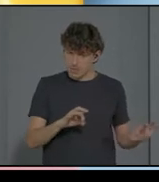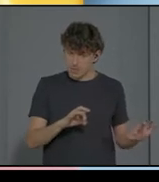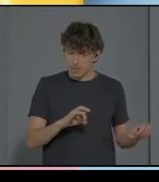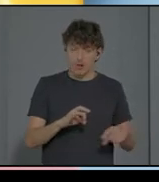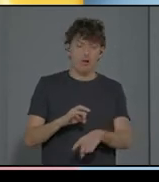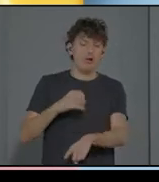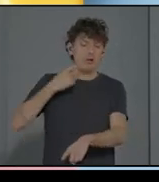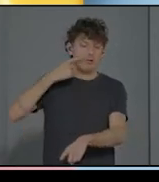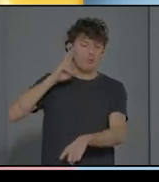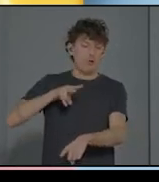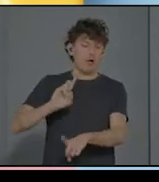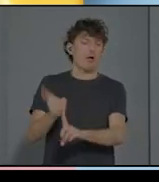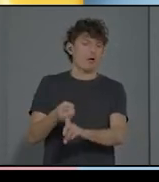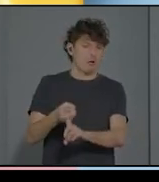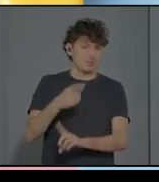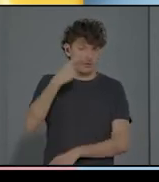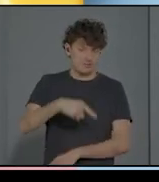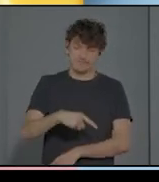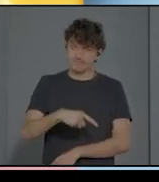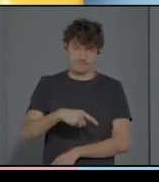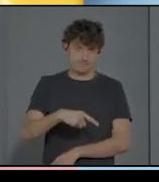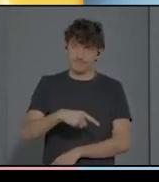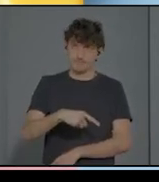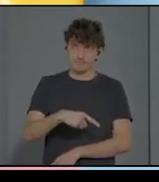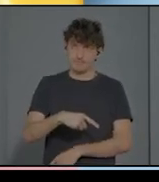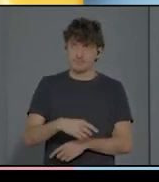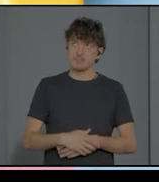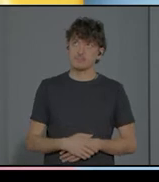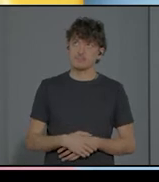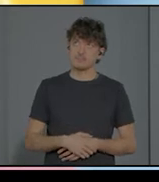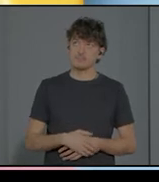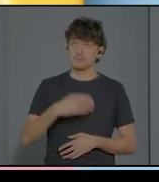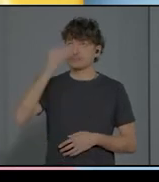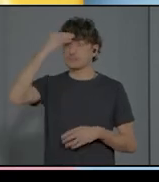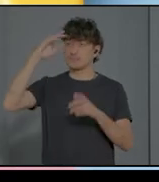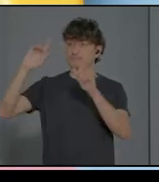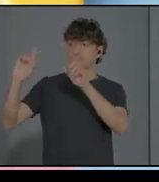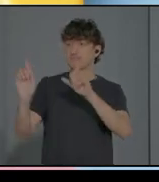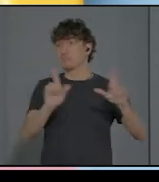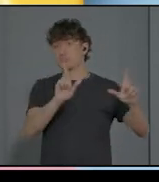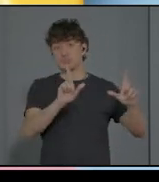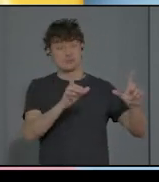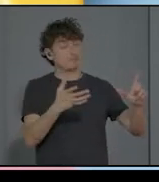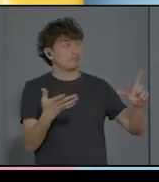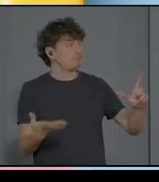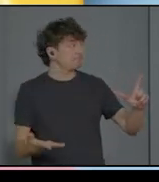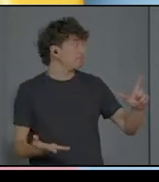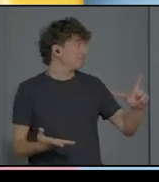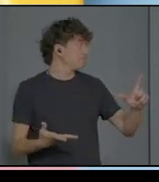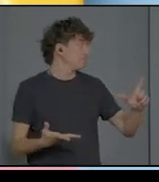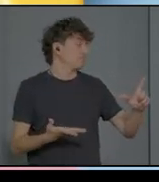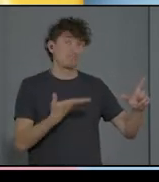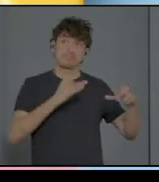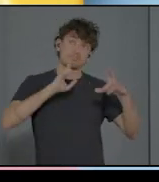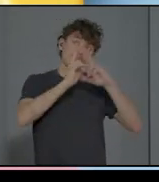esta diapositiva. Aquí tenemos la respuesta. Aquí vemos que